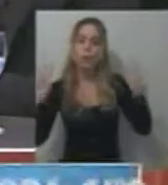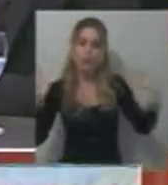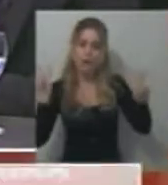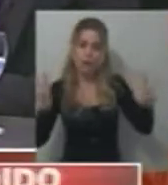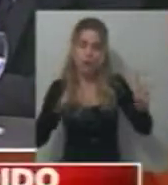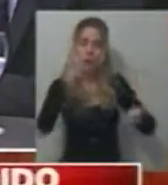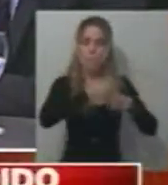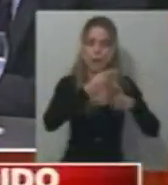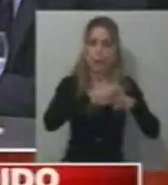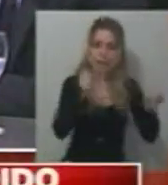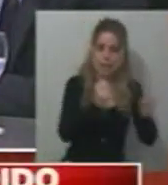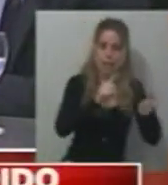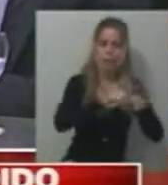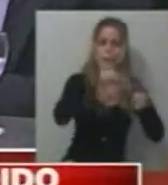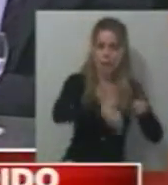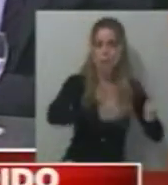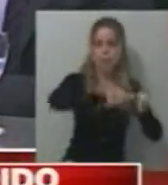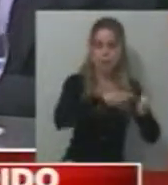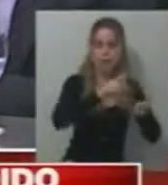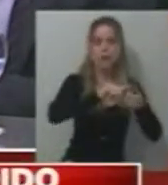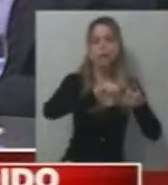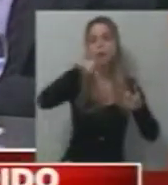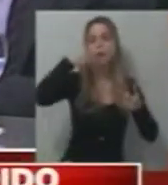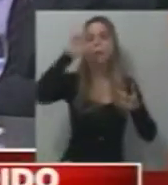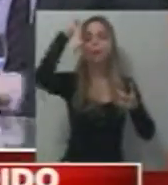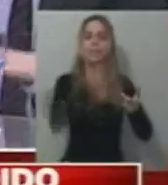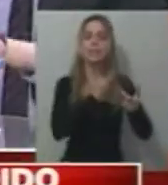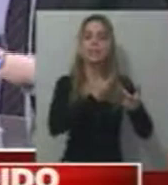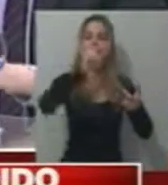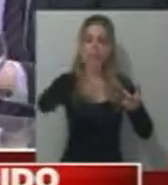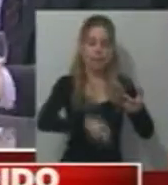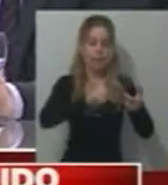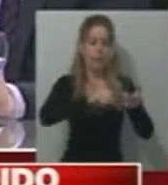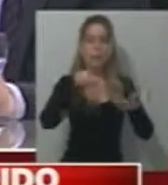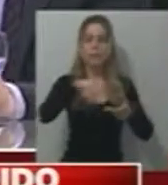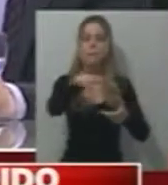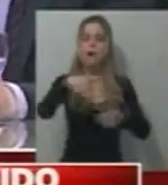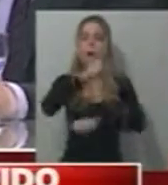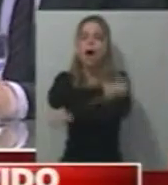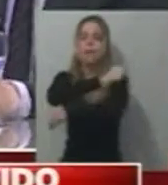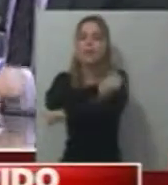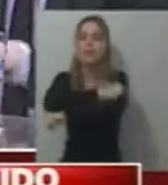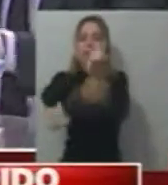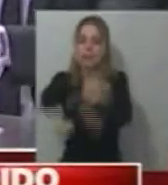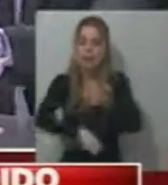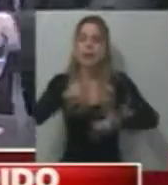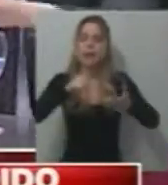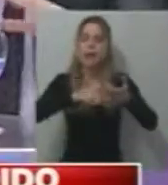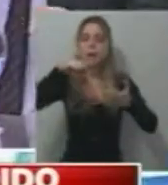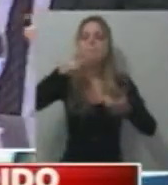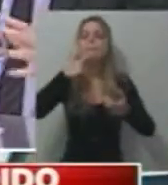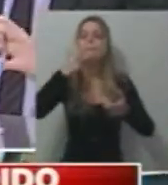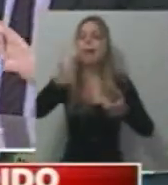los gobernadores en Santa Fe con Scioli en la cabeza, después Scioli también estuvo en Avellaneda, el masismo estuvo en Almirante Brown, Moyano, la